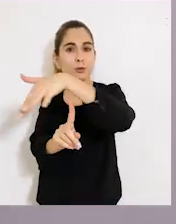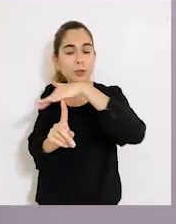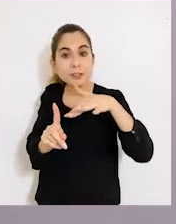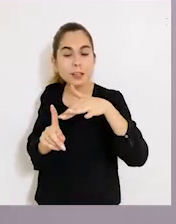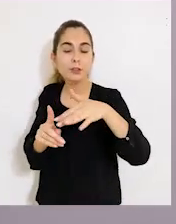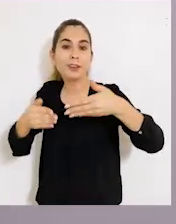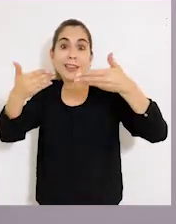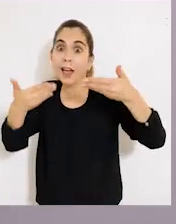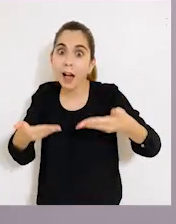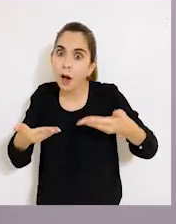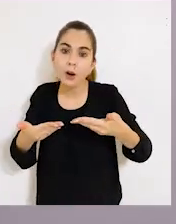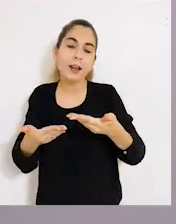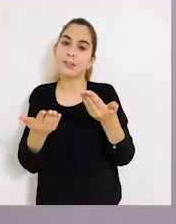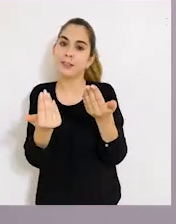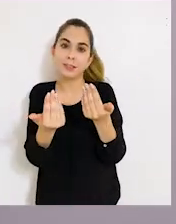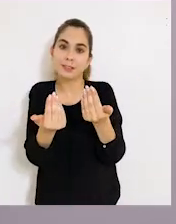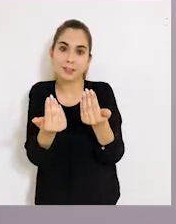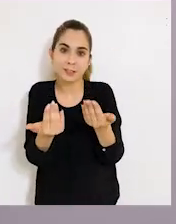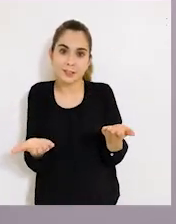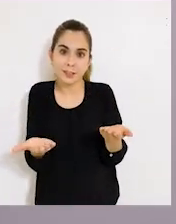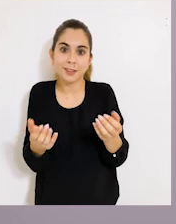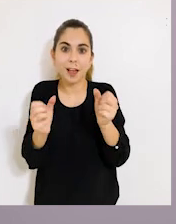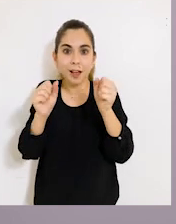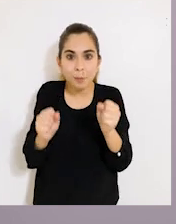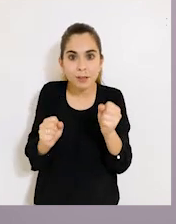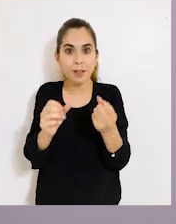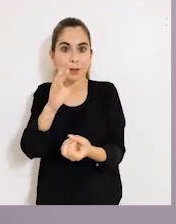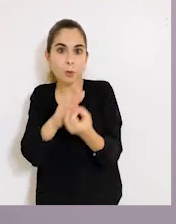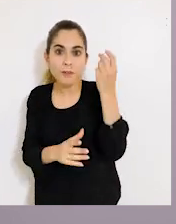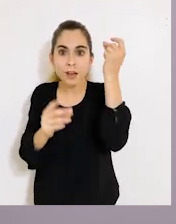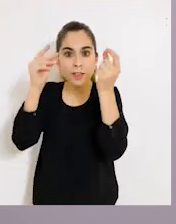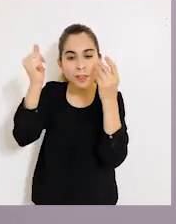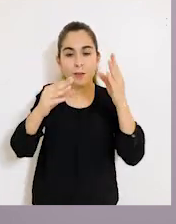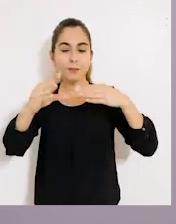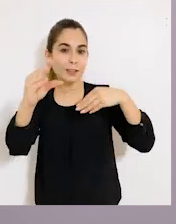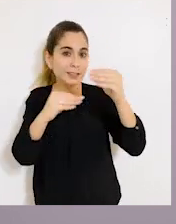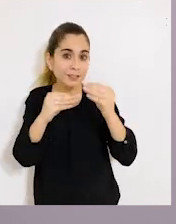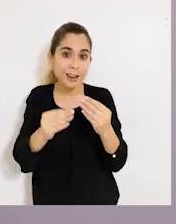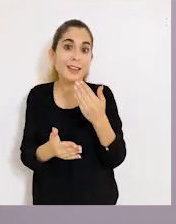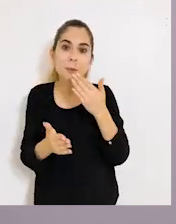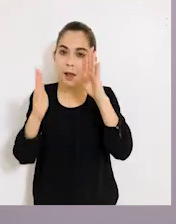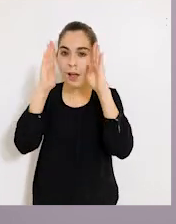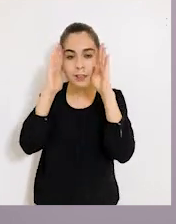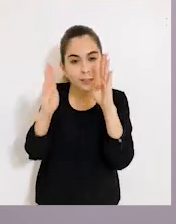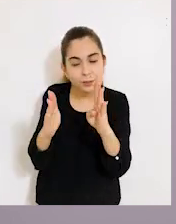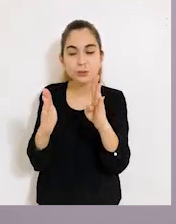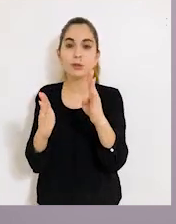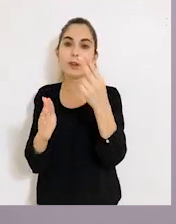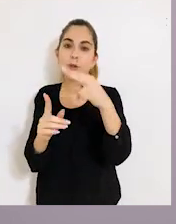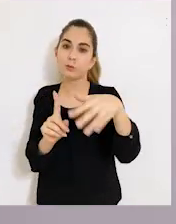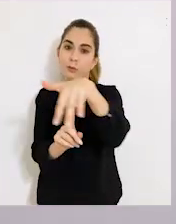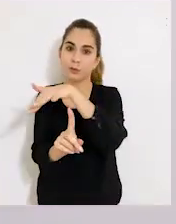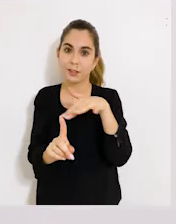que más que nunca exige de capacidad de innovación, flexibilidad y atención al